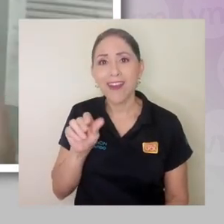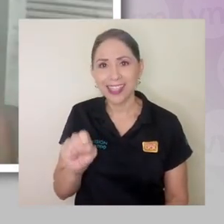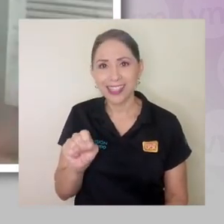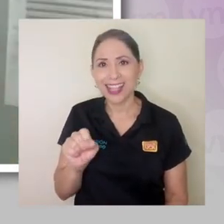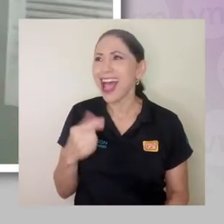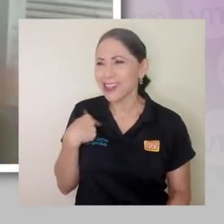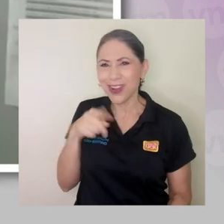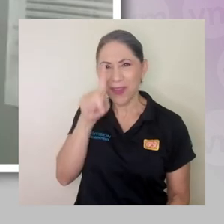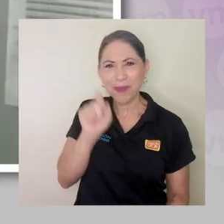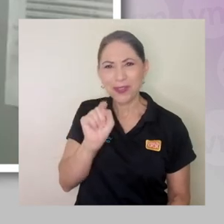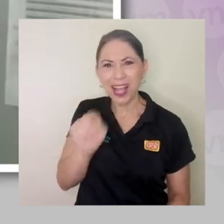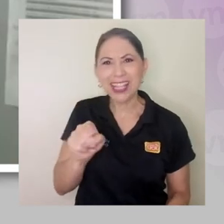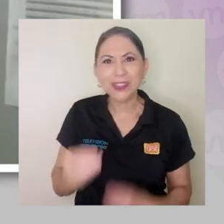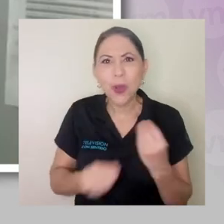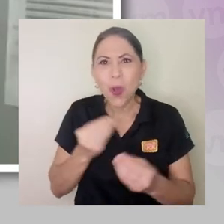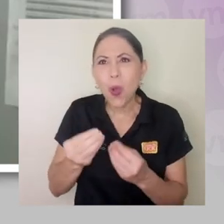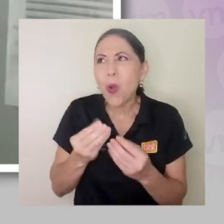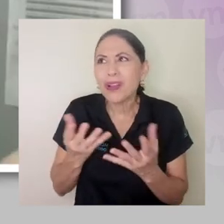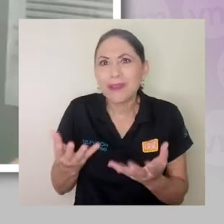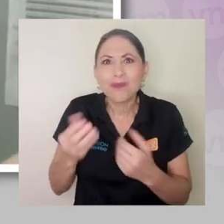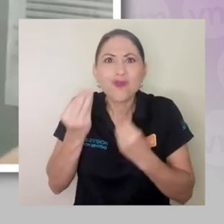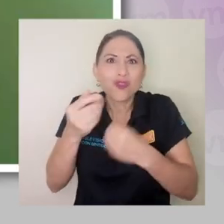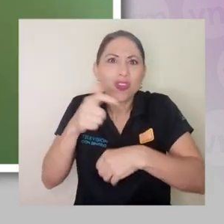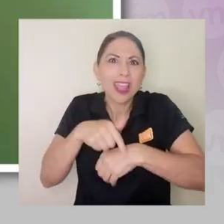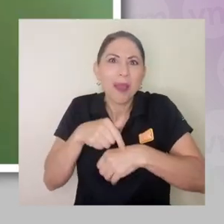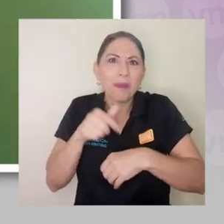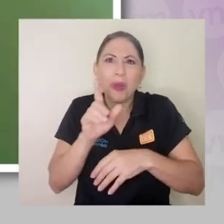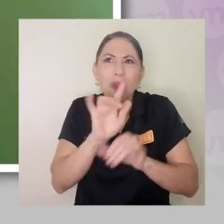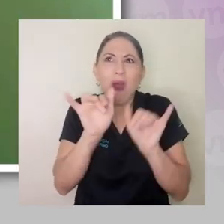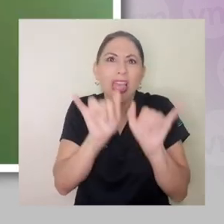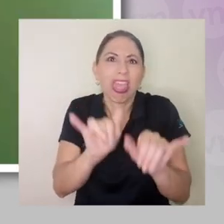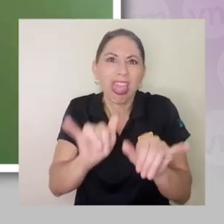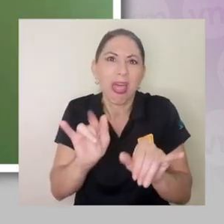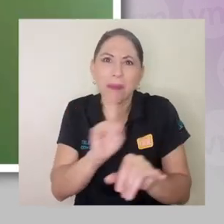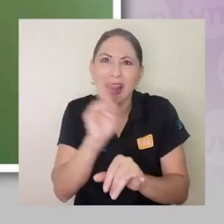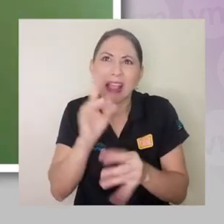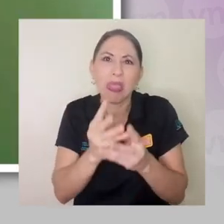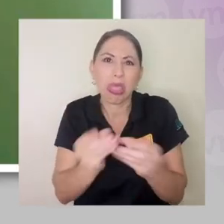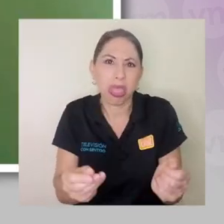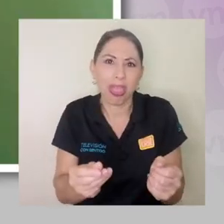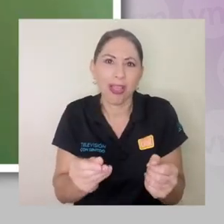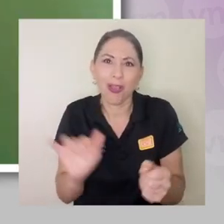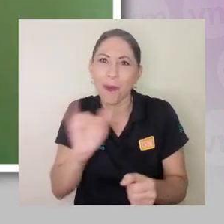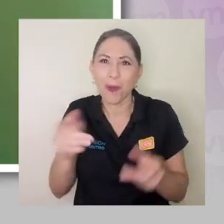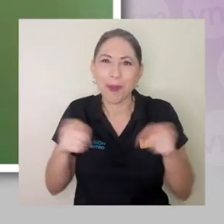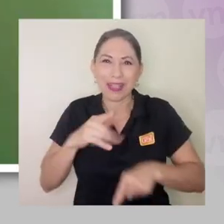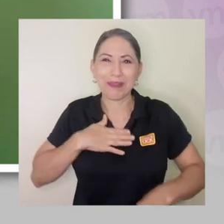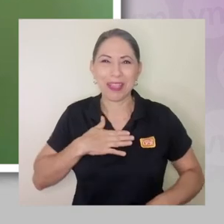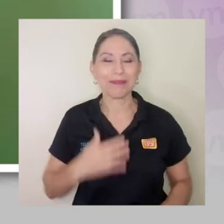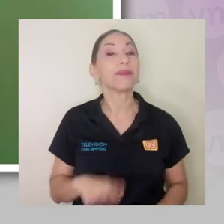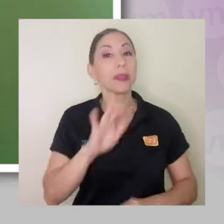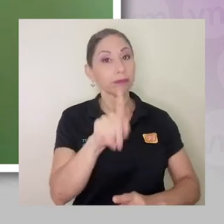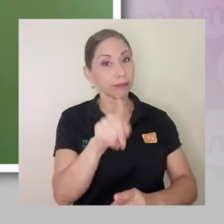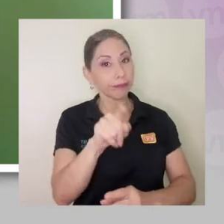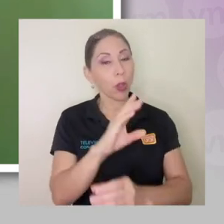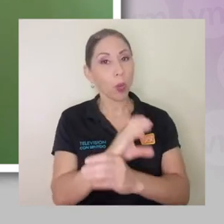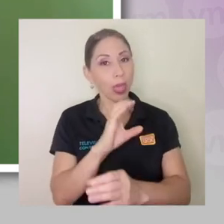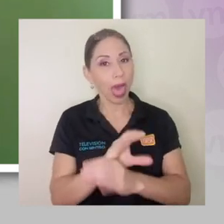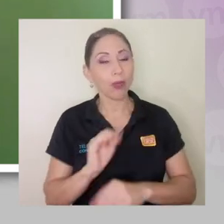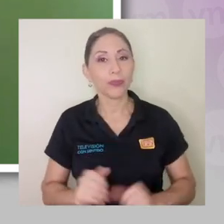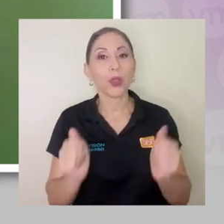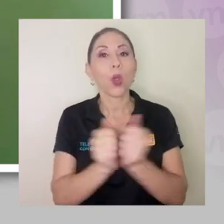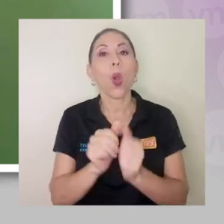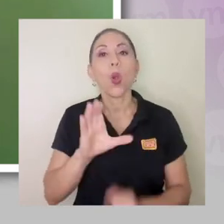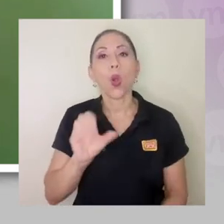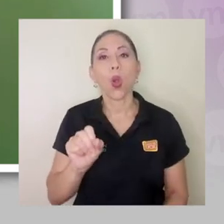no dejar que uno guardarla tanto tiempo para que se dañe. Sí, exacto. Las conservas, hay que tener cuidado con las conservas.